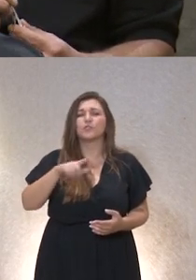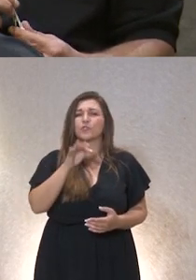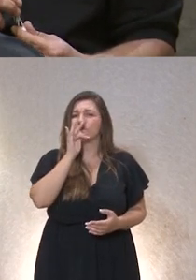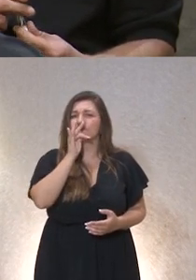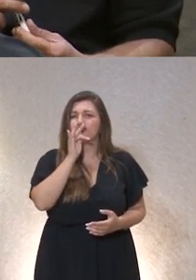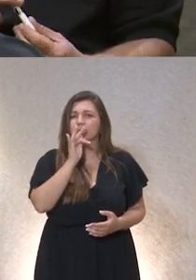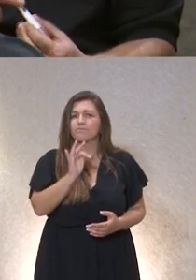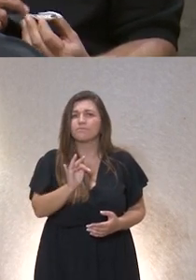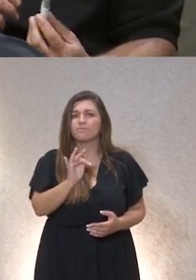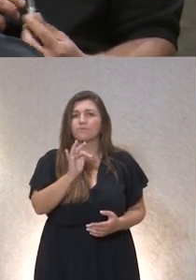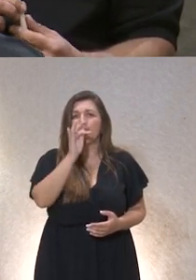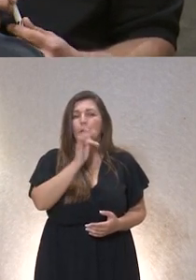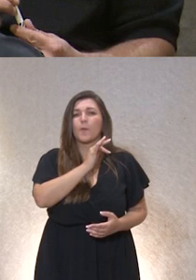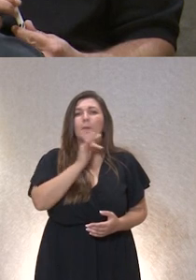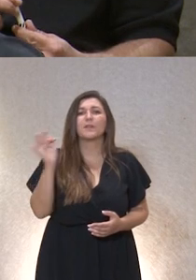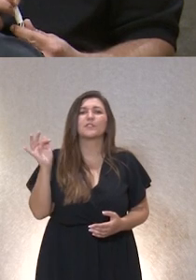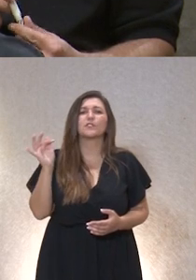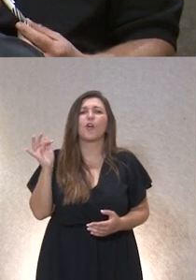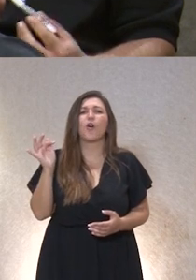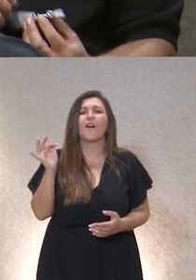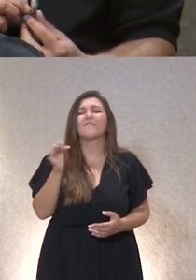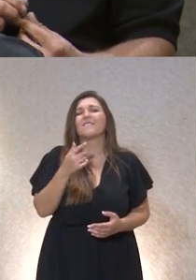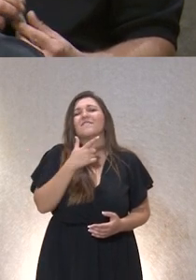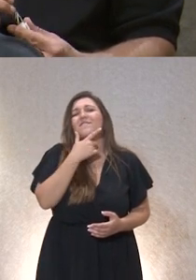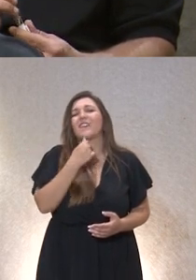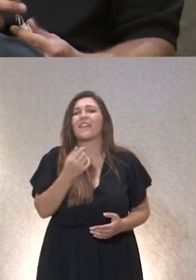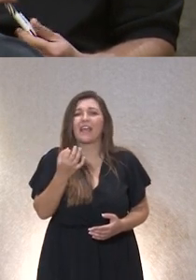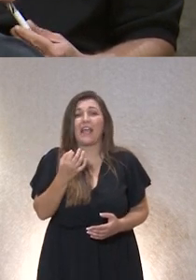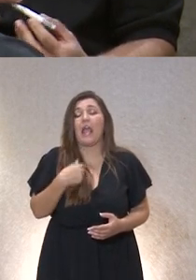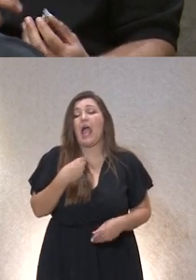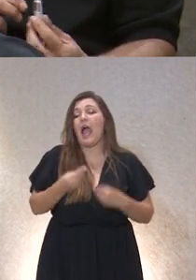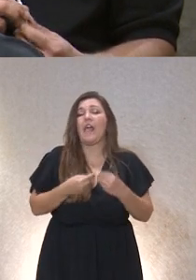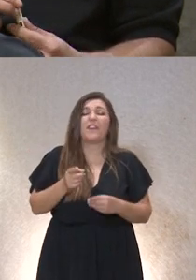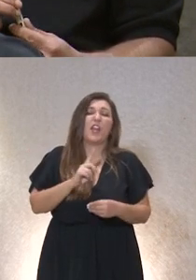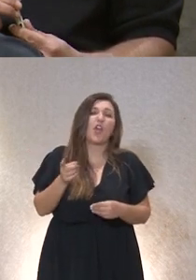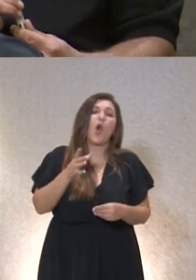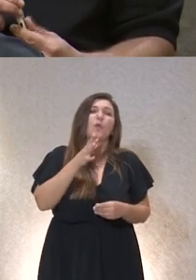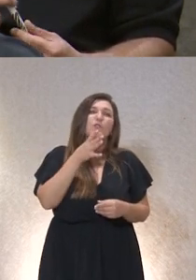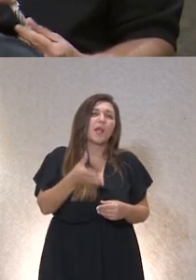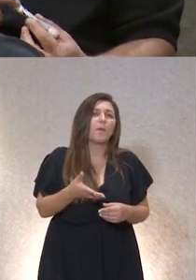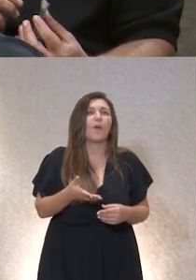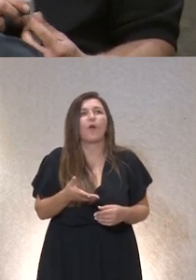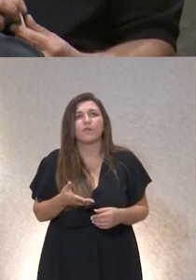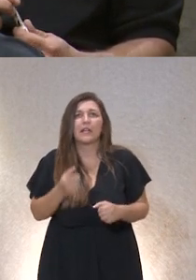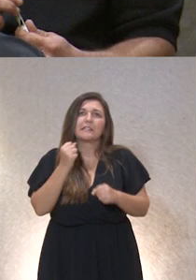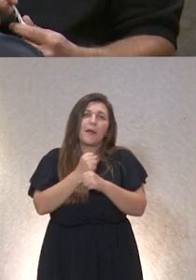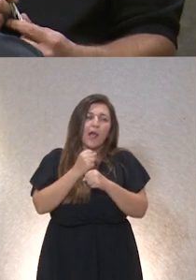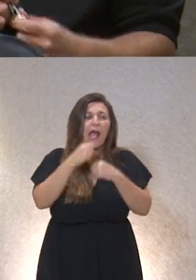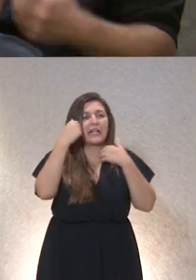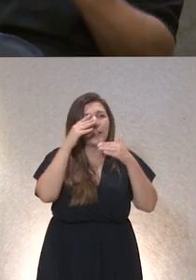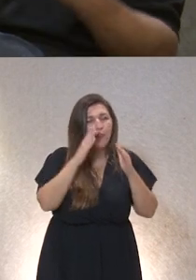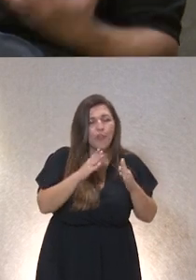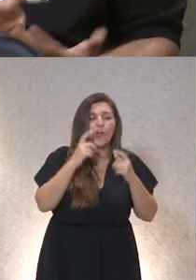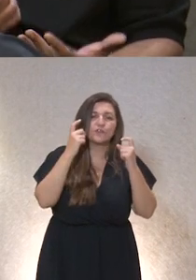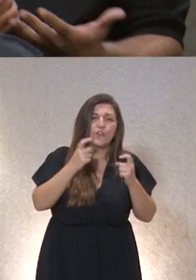desde el punto de vista vuestro lo fácil entre comillas sería no hacer esto porque requiere una mayor implicación seguramente una mayor atención un mayor